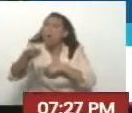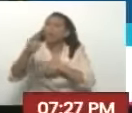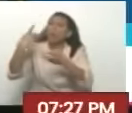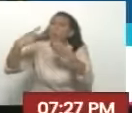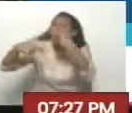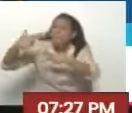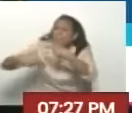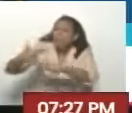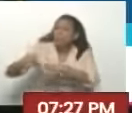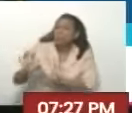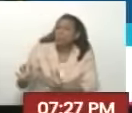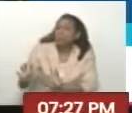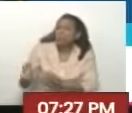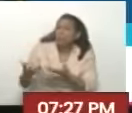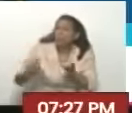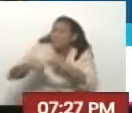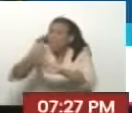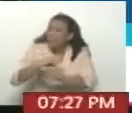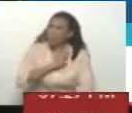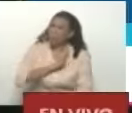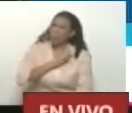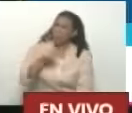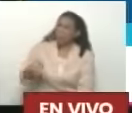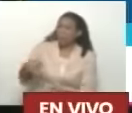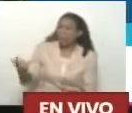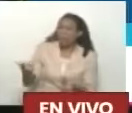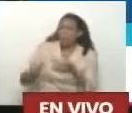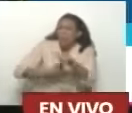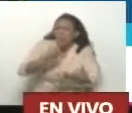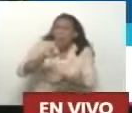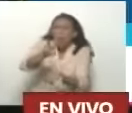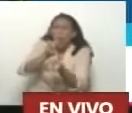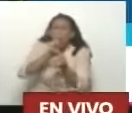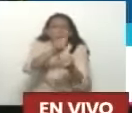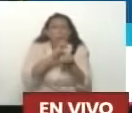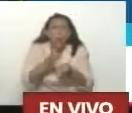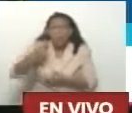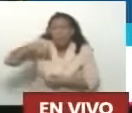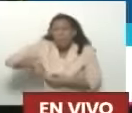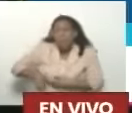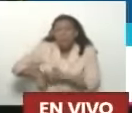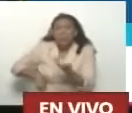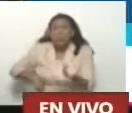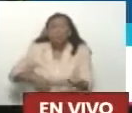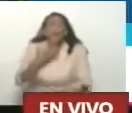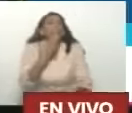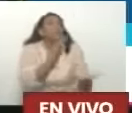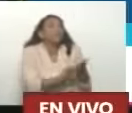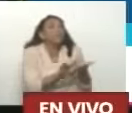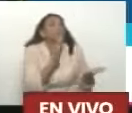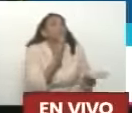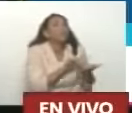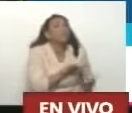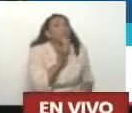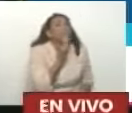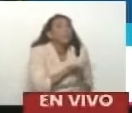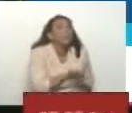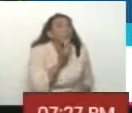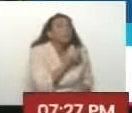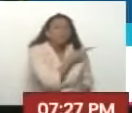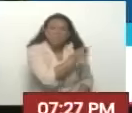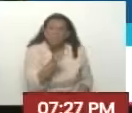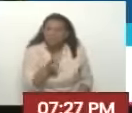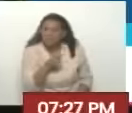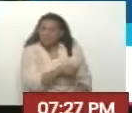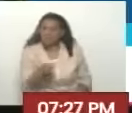producir Para poder vender su producto Para poder cobrar Lo que produce Y vende A todas